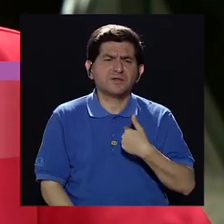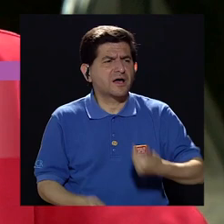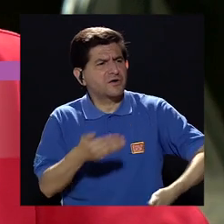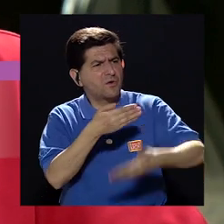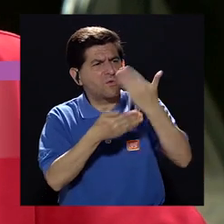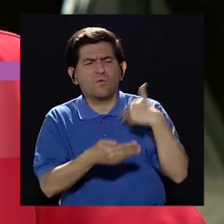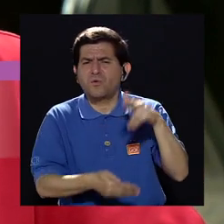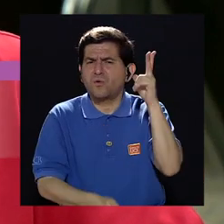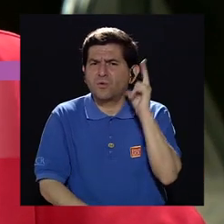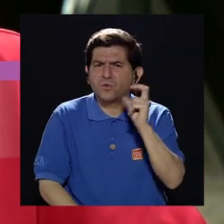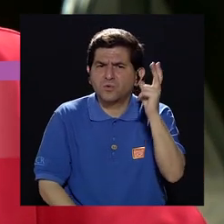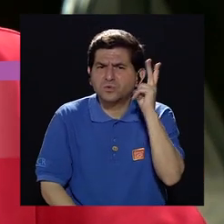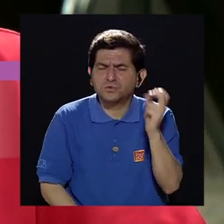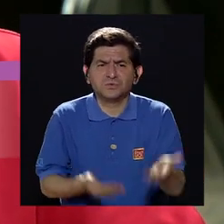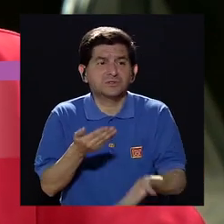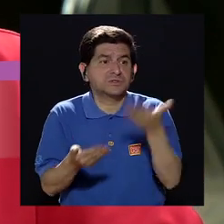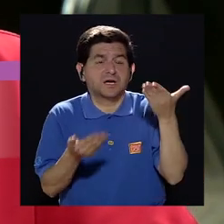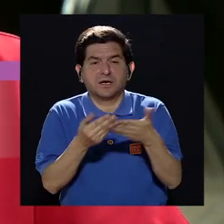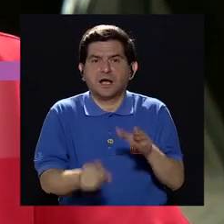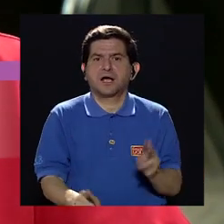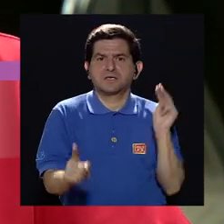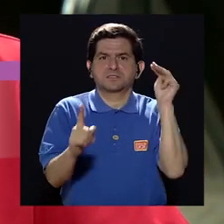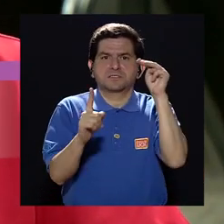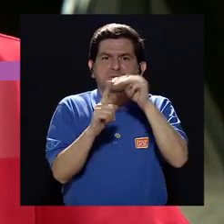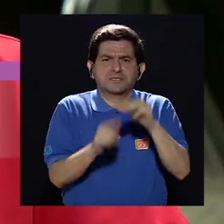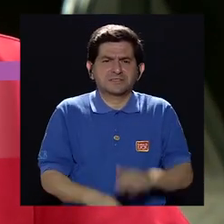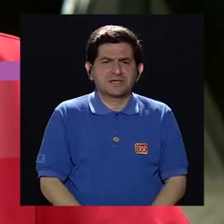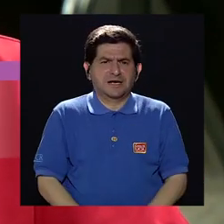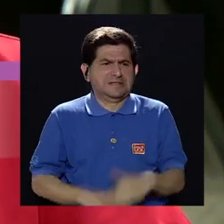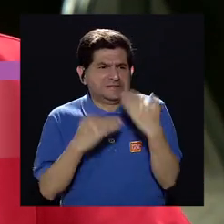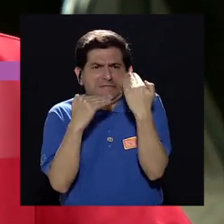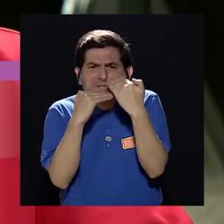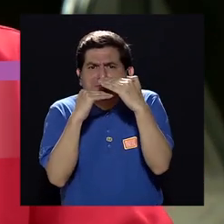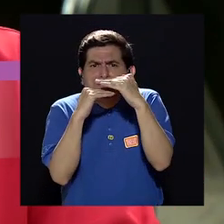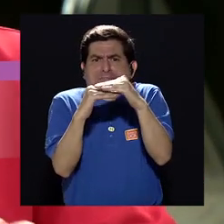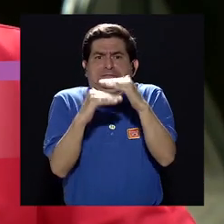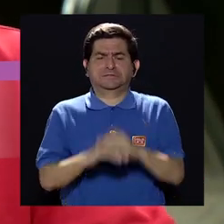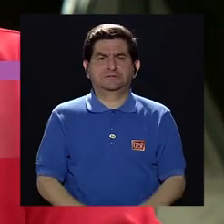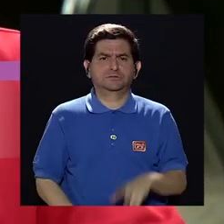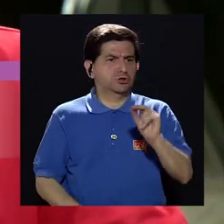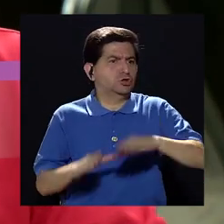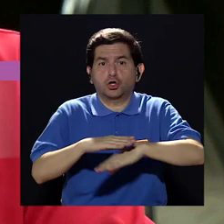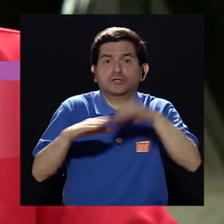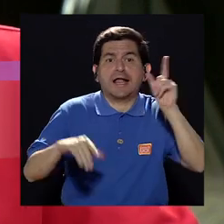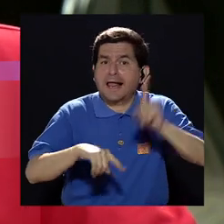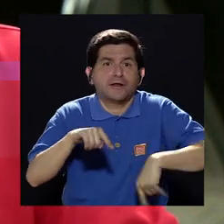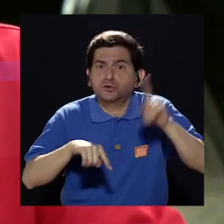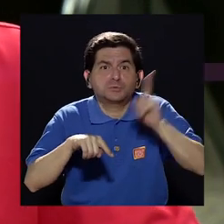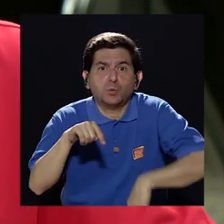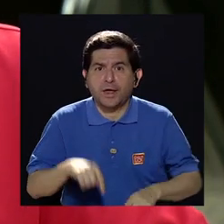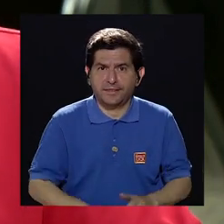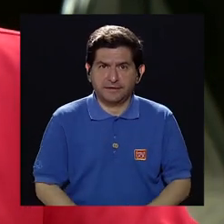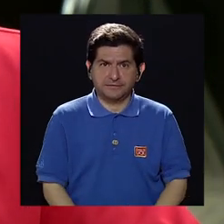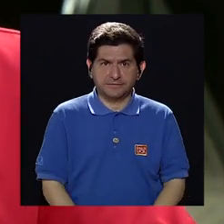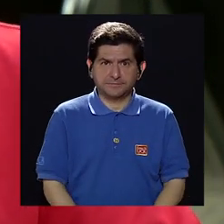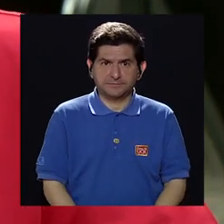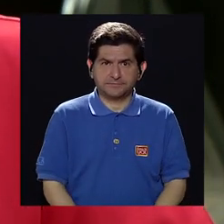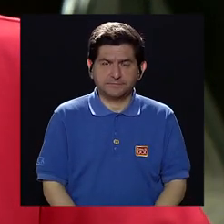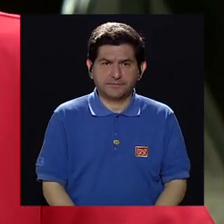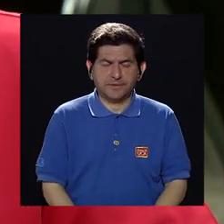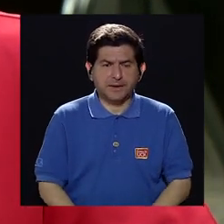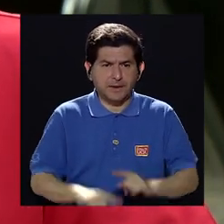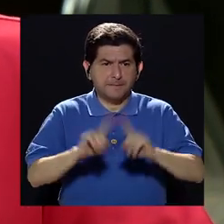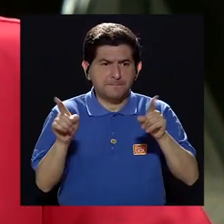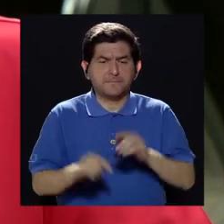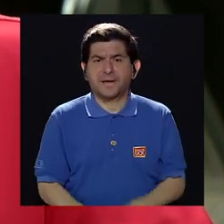porque uno en el pasado escuchaba casi que esos mensajes muy represivos de que no salga, no se puede y tal cosa. Sí. Y